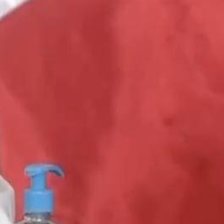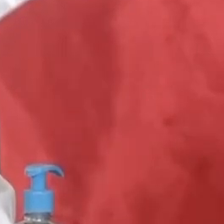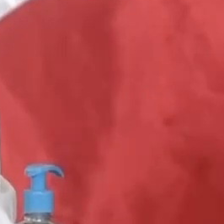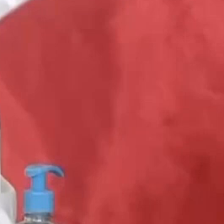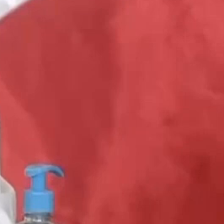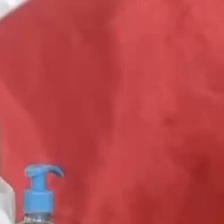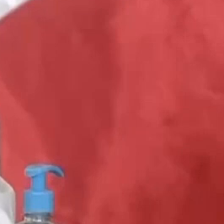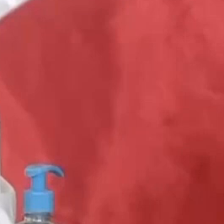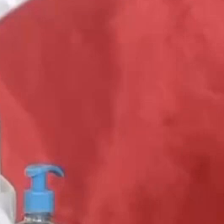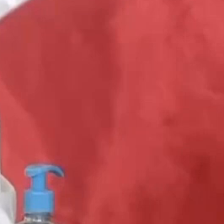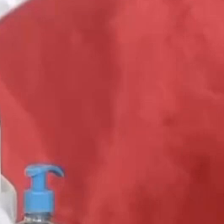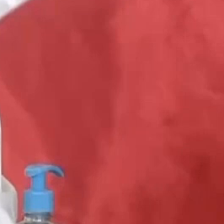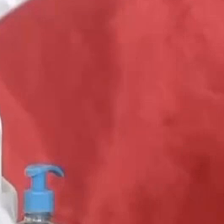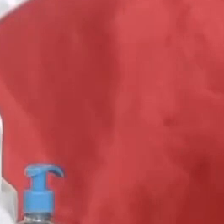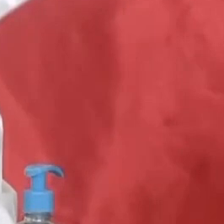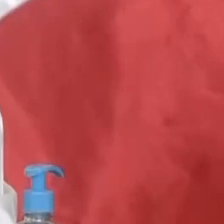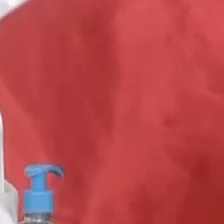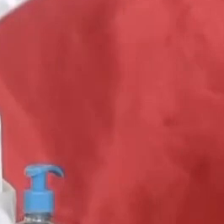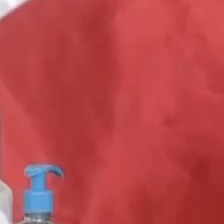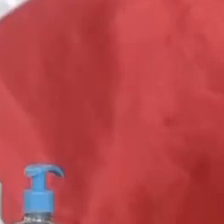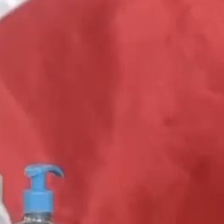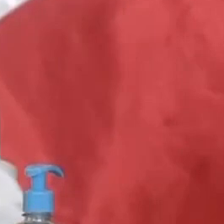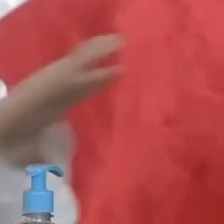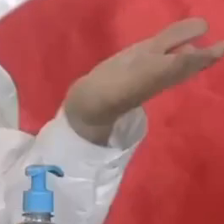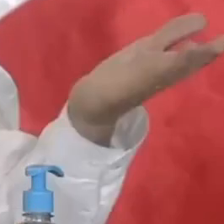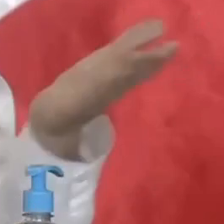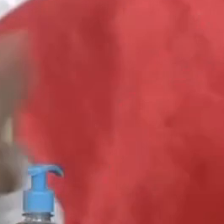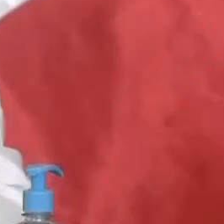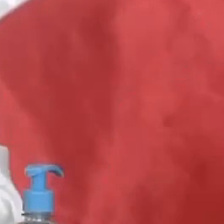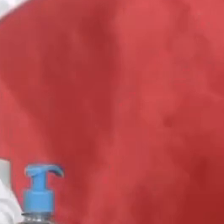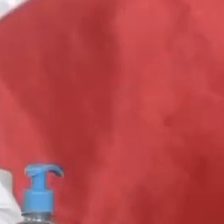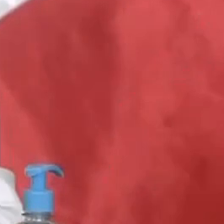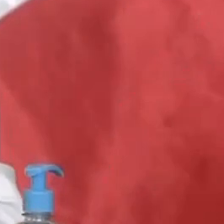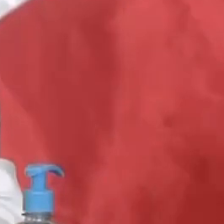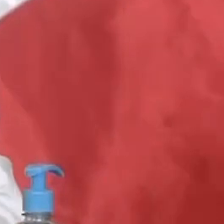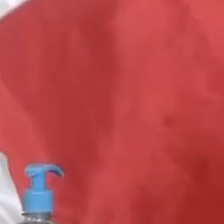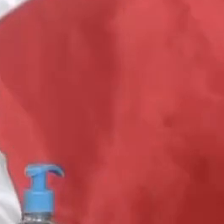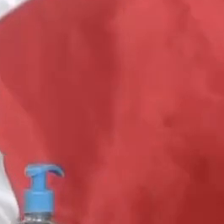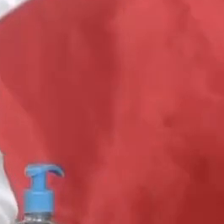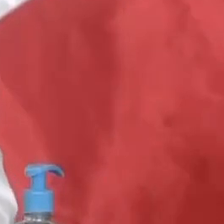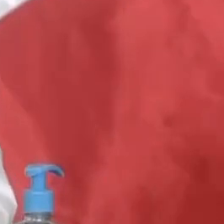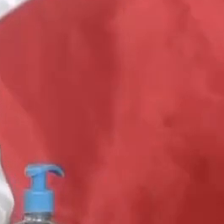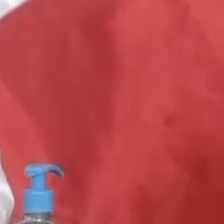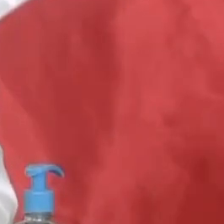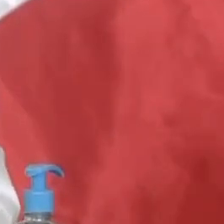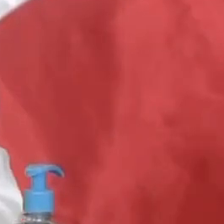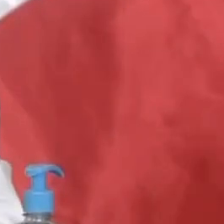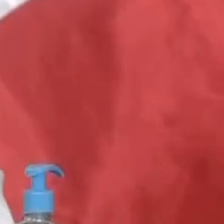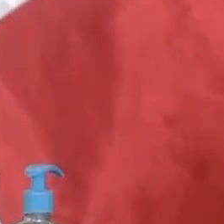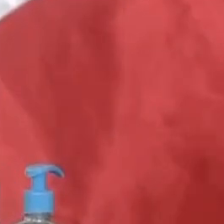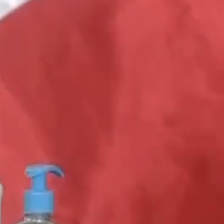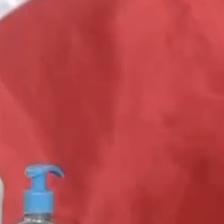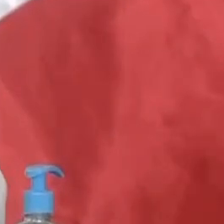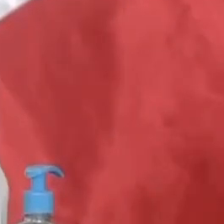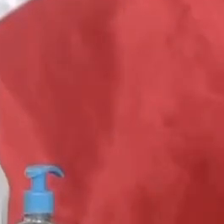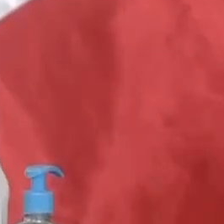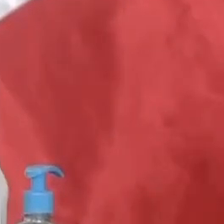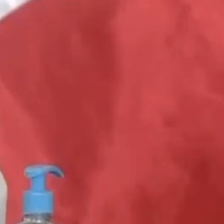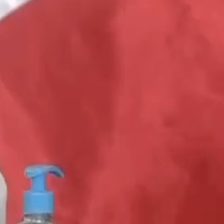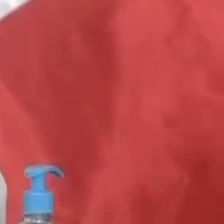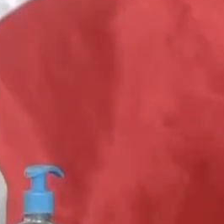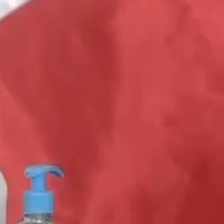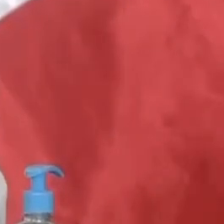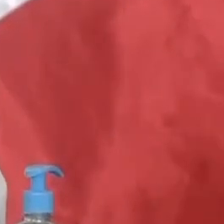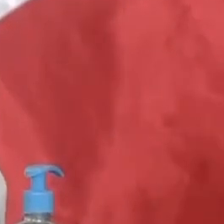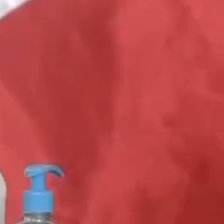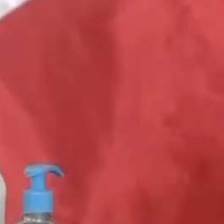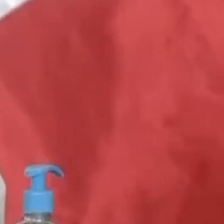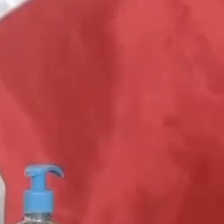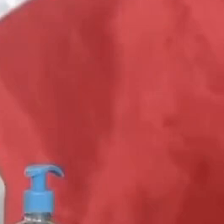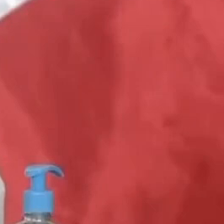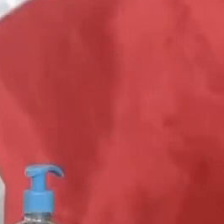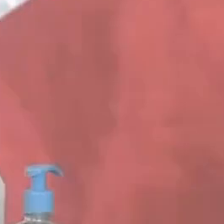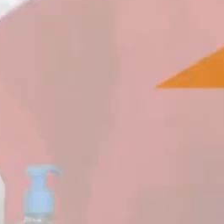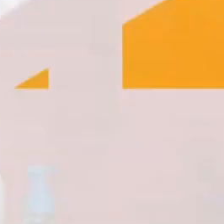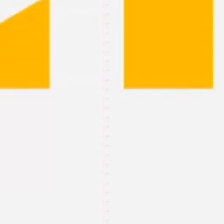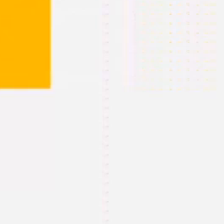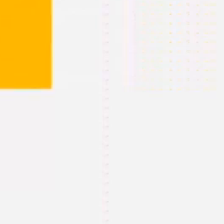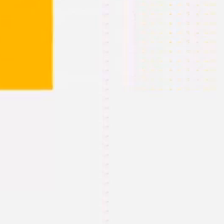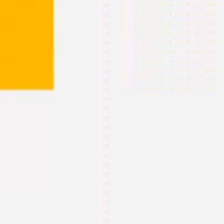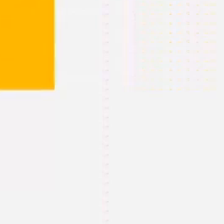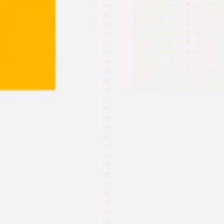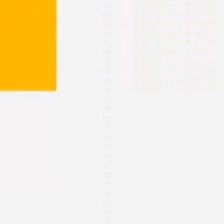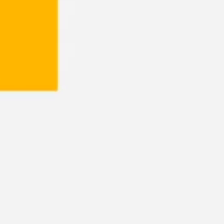El futuro del país depende de todos nosotros. Por favor, no bajemos la guardia.